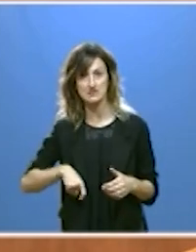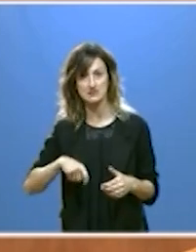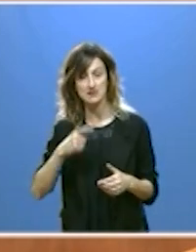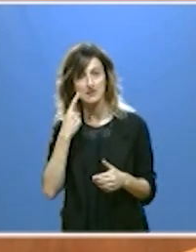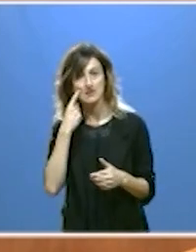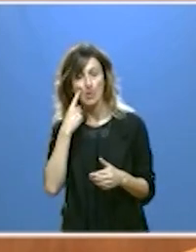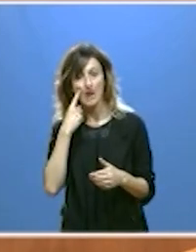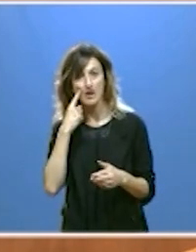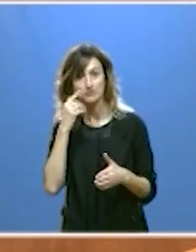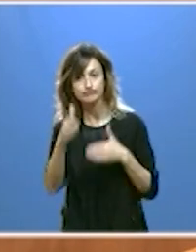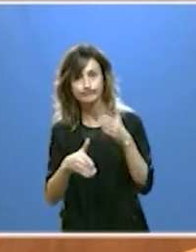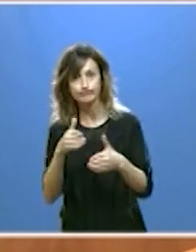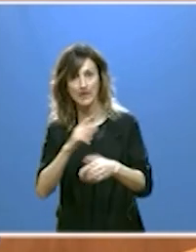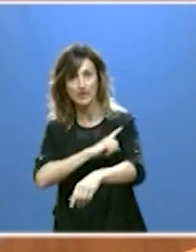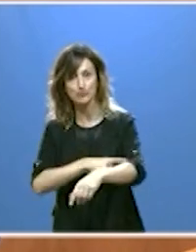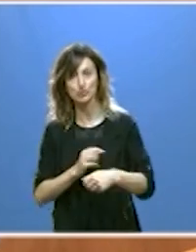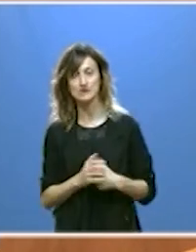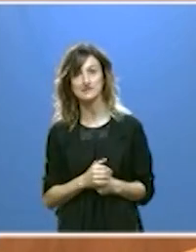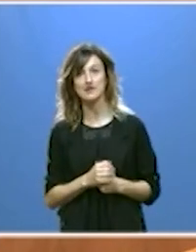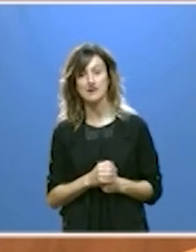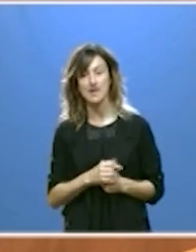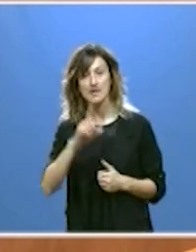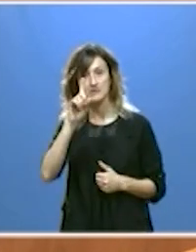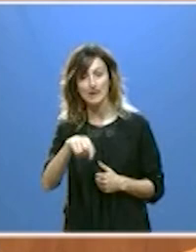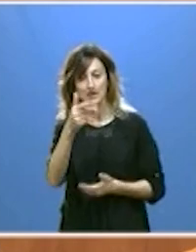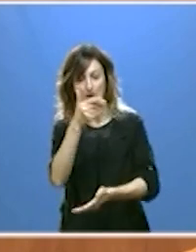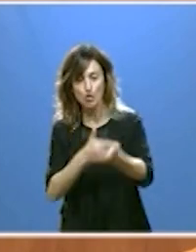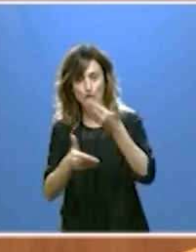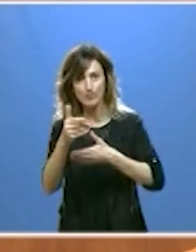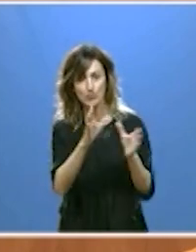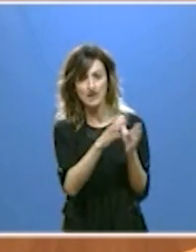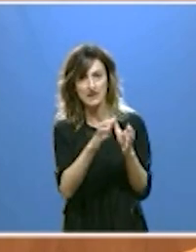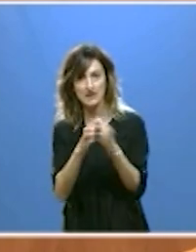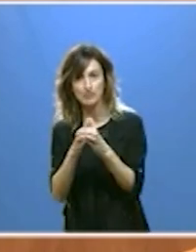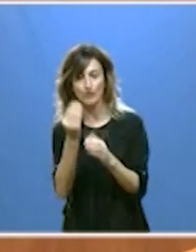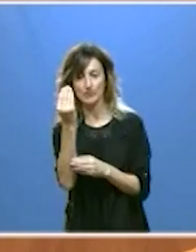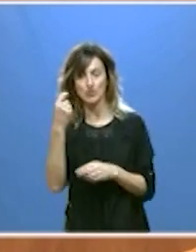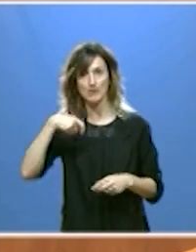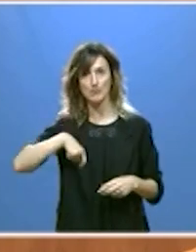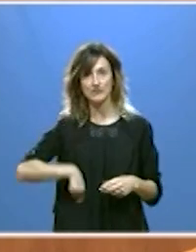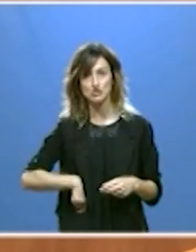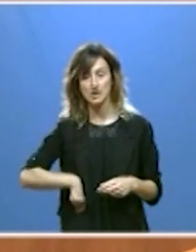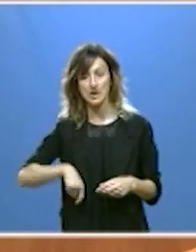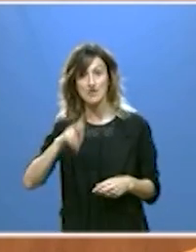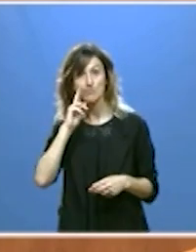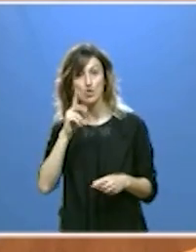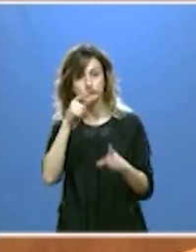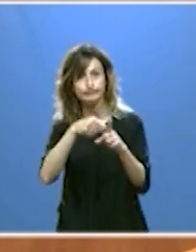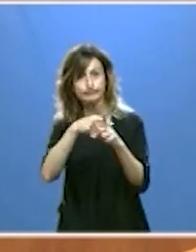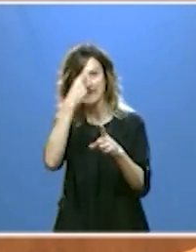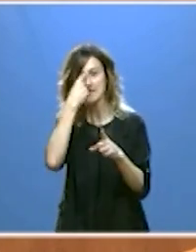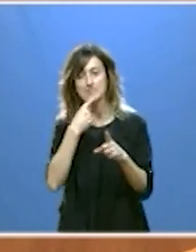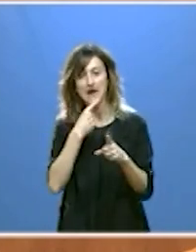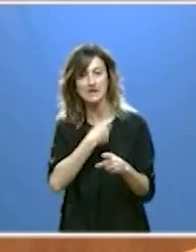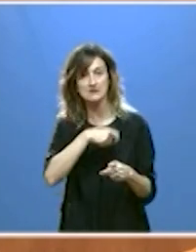presencia en sus disciplinas. E igualmente colaboramos con los equipos y figuras profesionales que mejor pueden llevar nuestra imagen